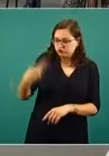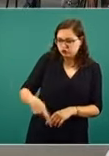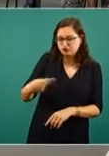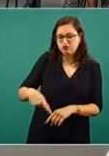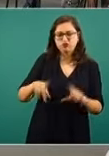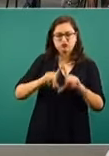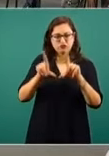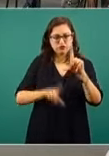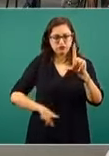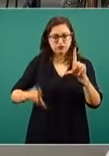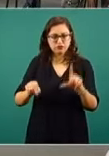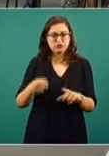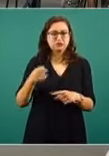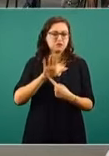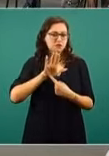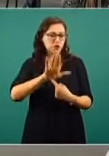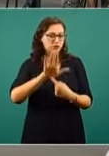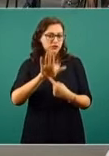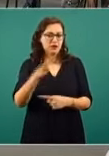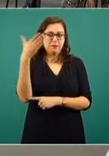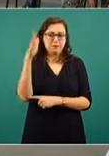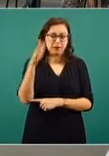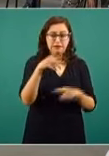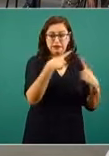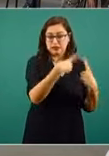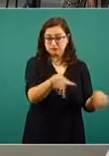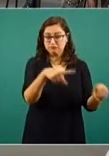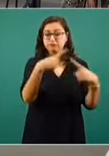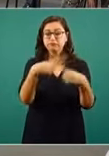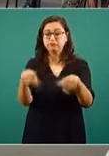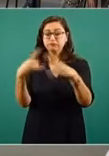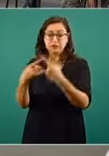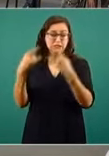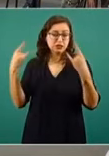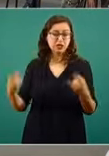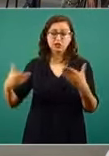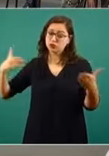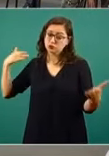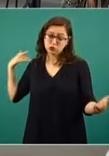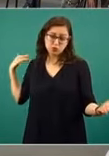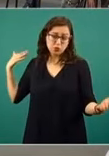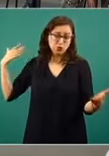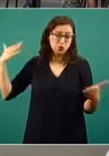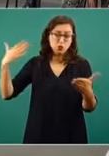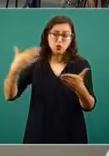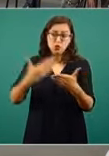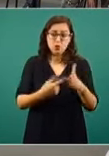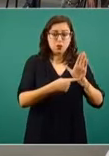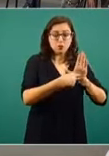la exposición de banderas, de las banderas más importantes de nuestro país.